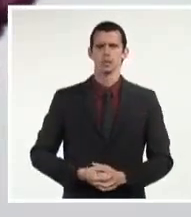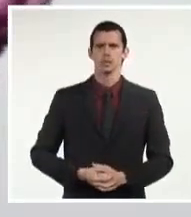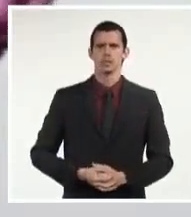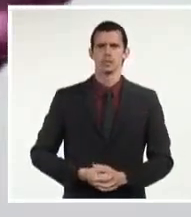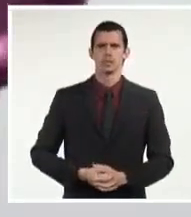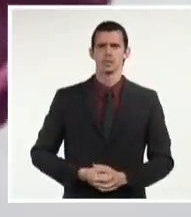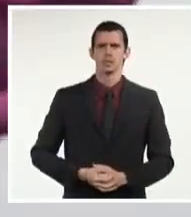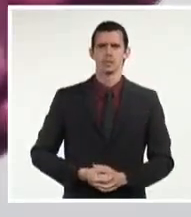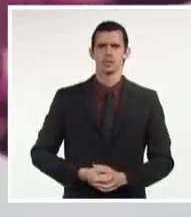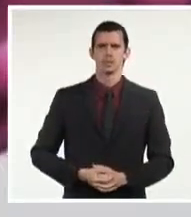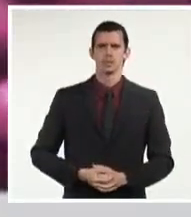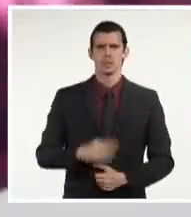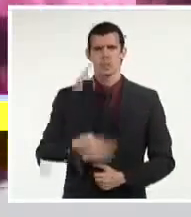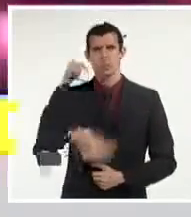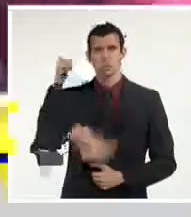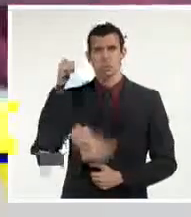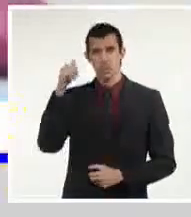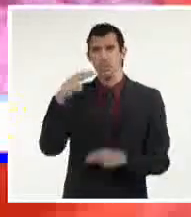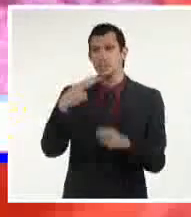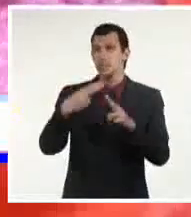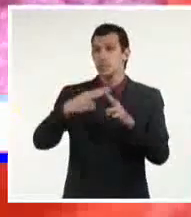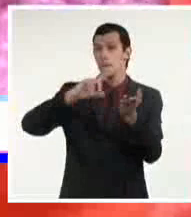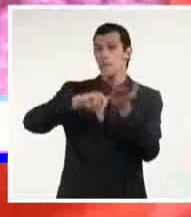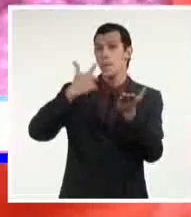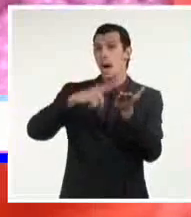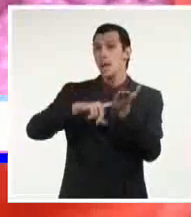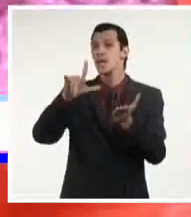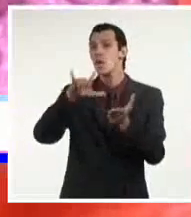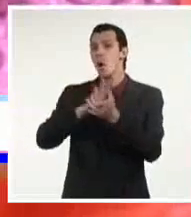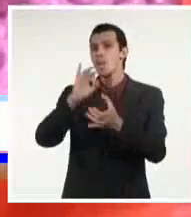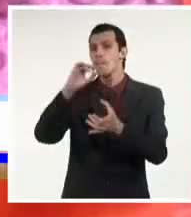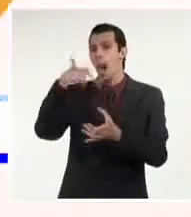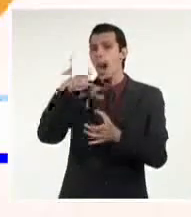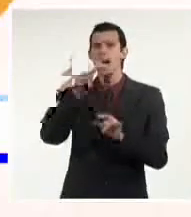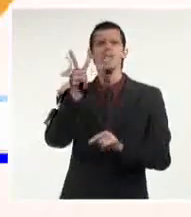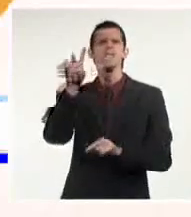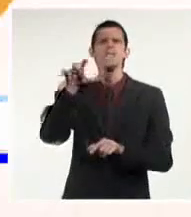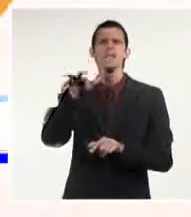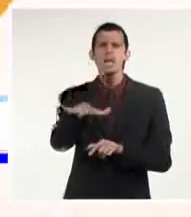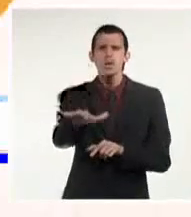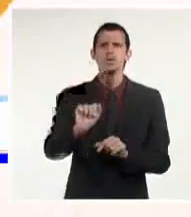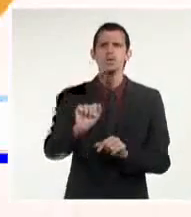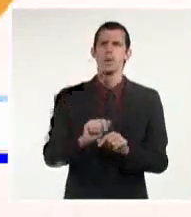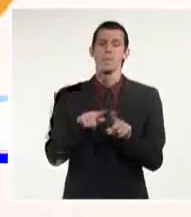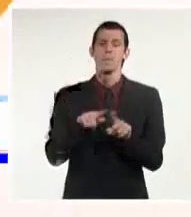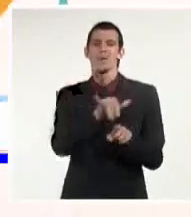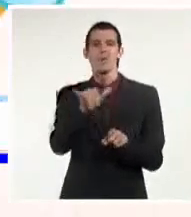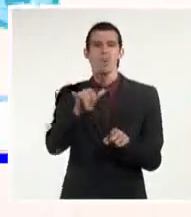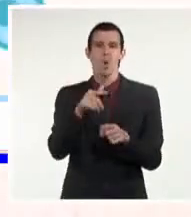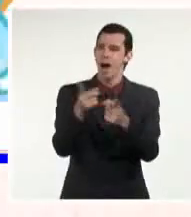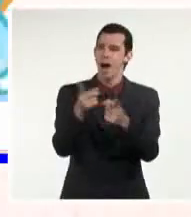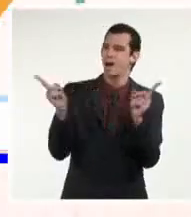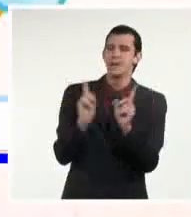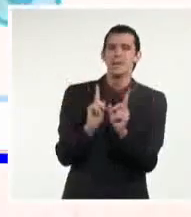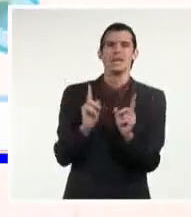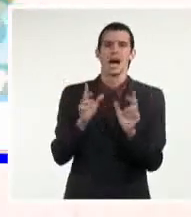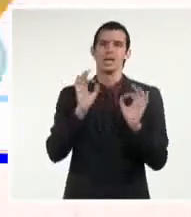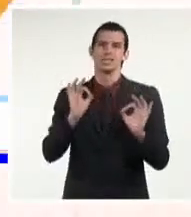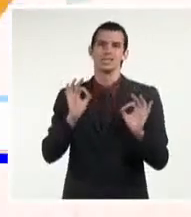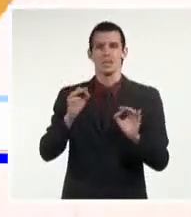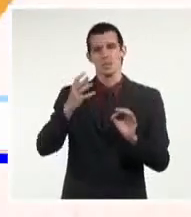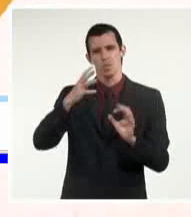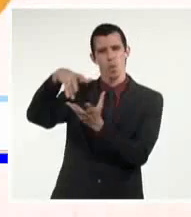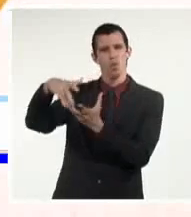Es el virus del papiloma humano, una de las infecciones de transmisión sexual más frecuentes en el mundo. Estudios